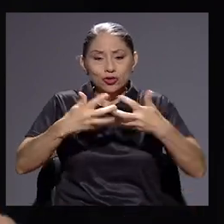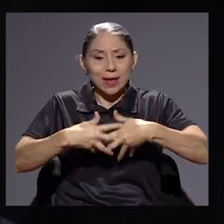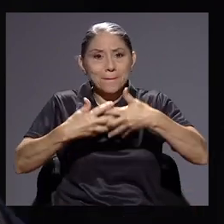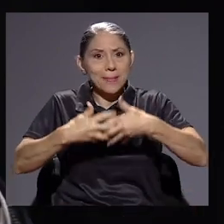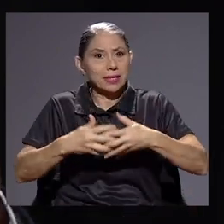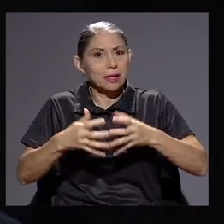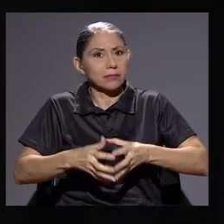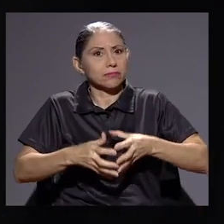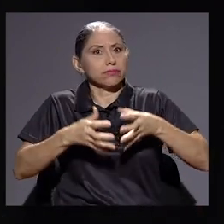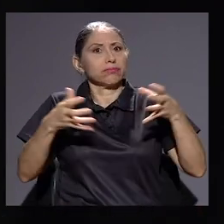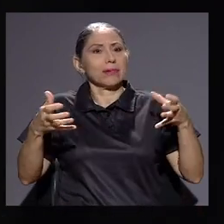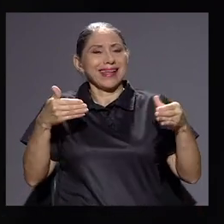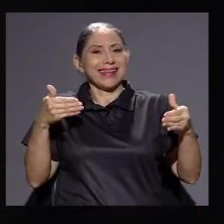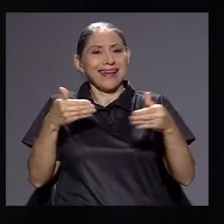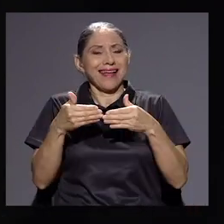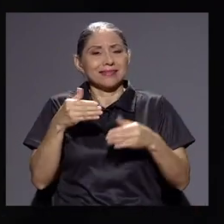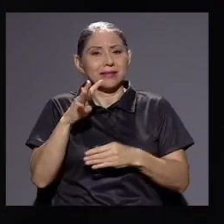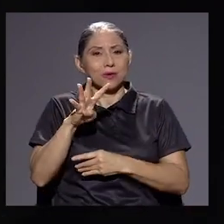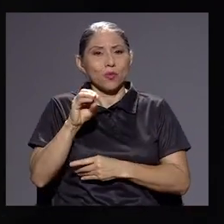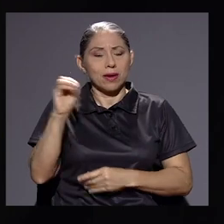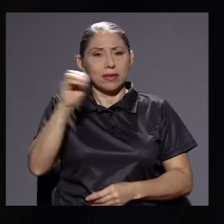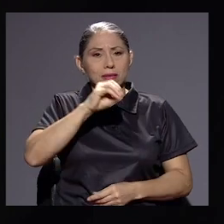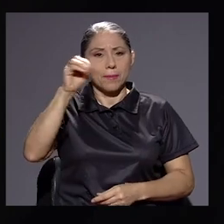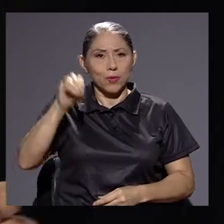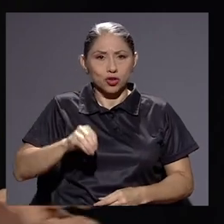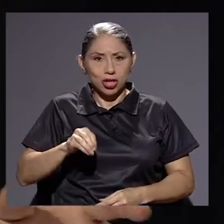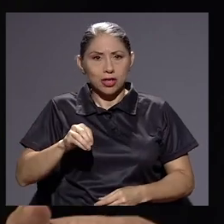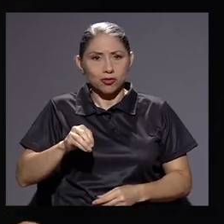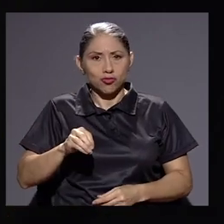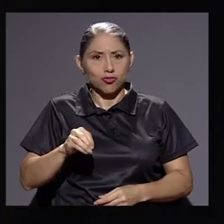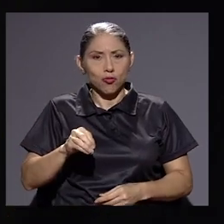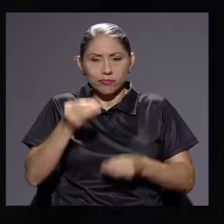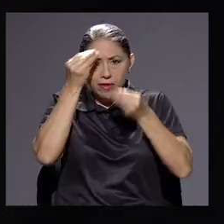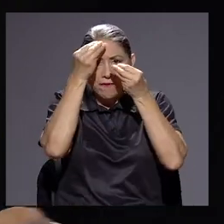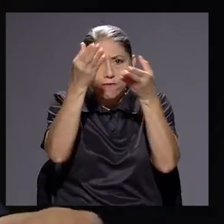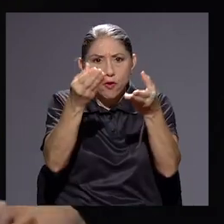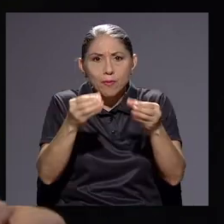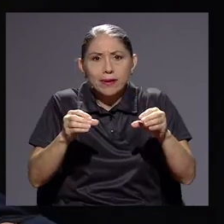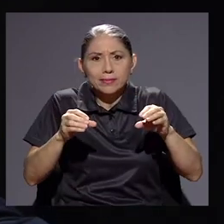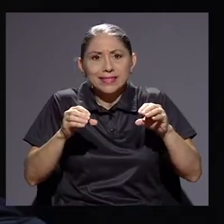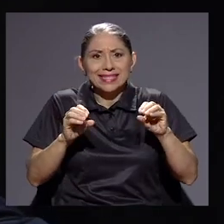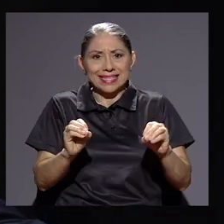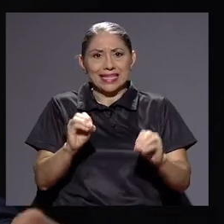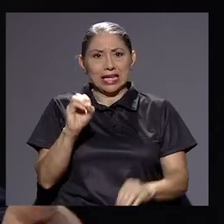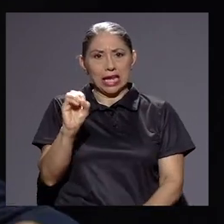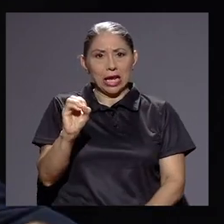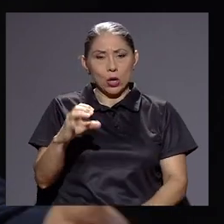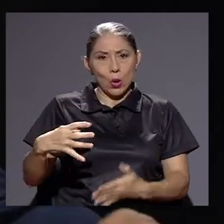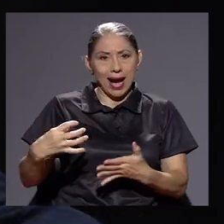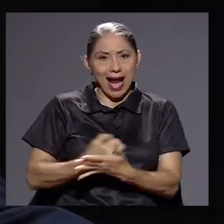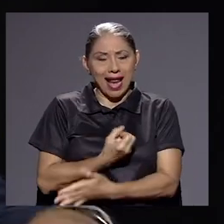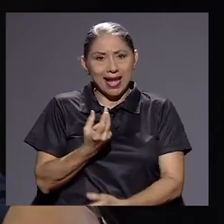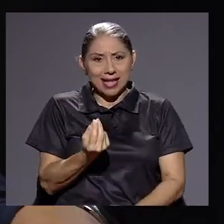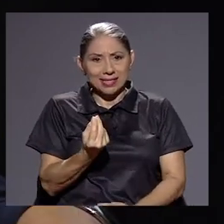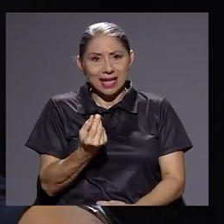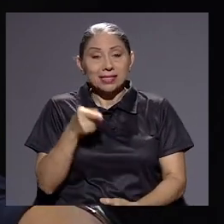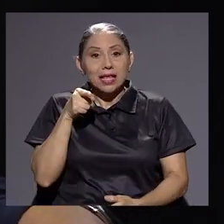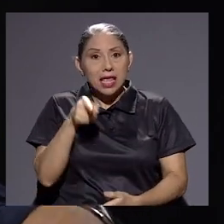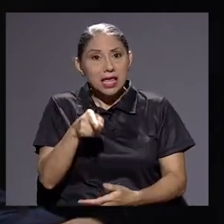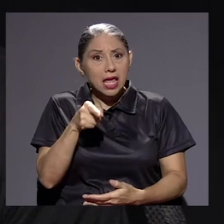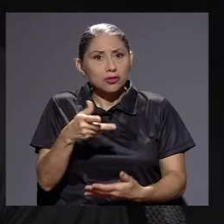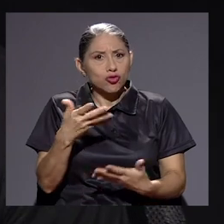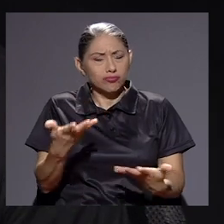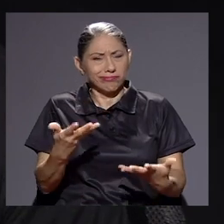contribuyentes, casi un 40% no reporta ganancias y eso está relacionado con una preocupación muy